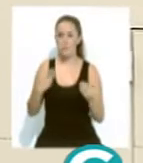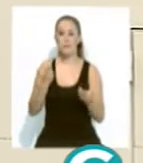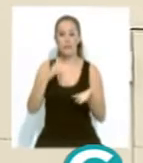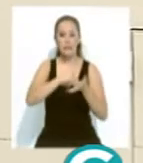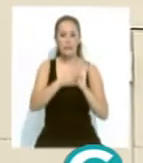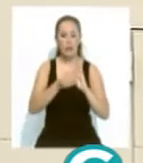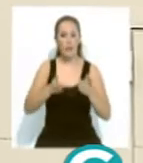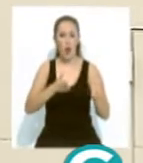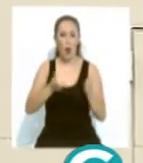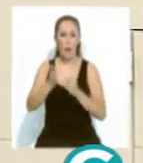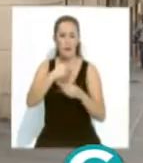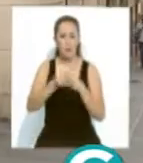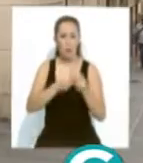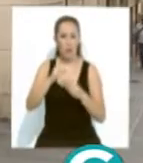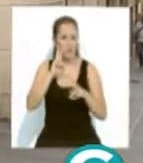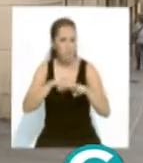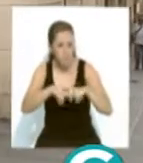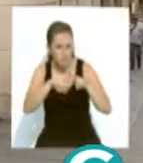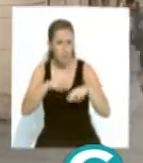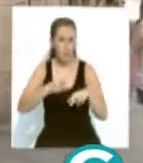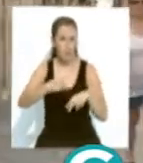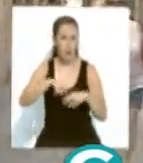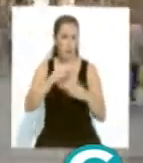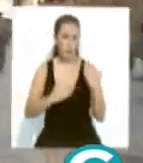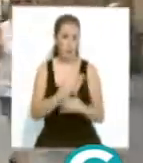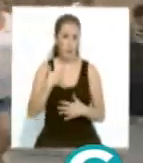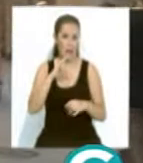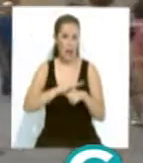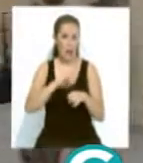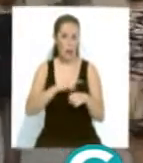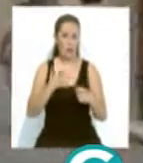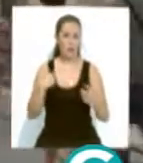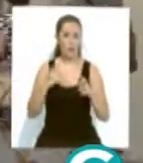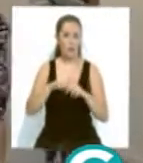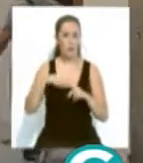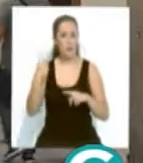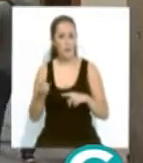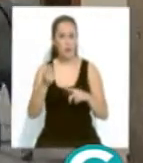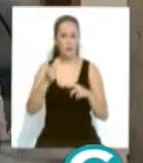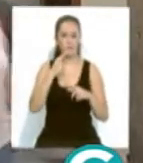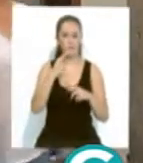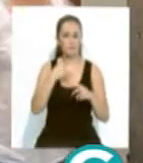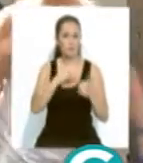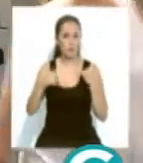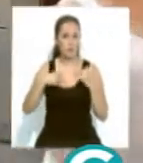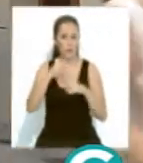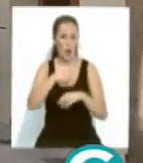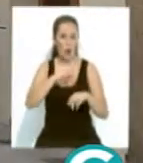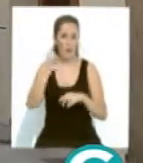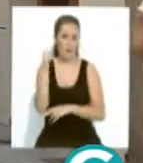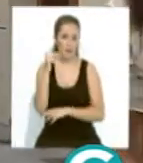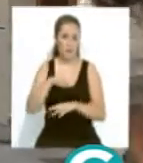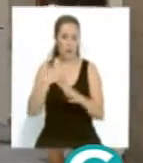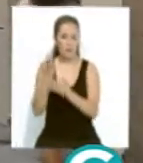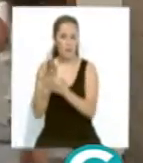Técnicos de urbanismo realizaron la inspección de las obras en la mañana del lunes, después de que se recibiera a última hora del viernes la solicitud del